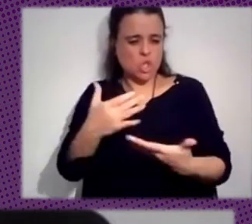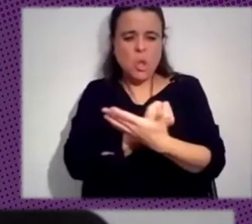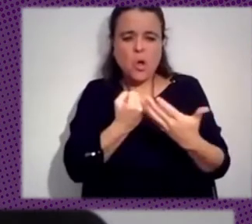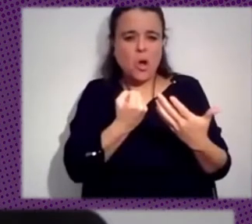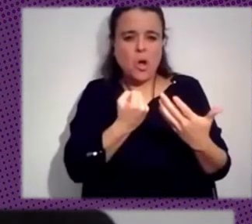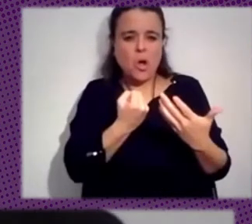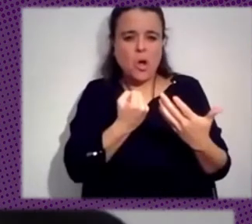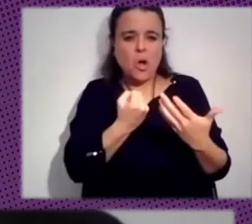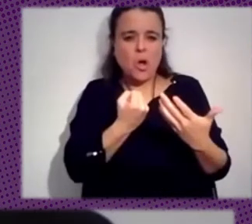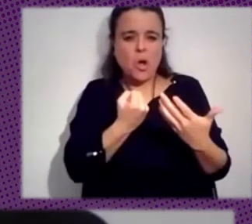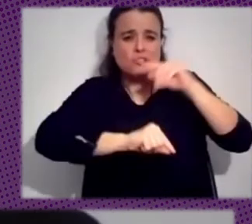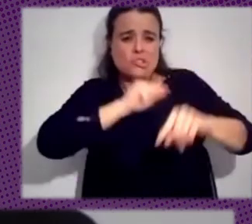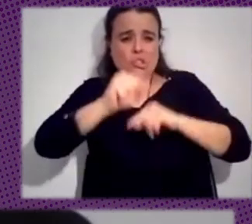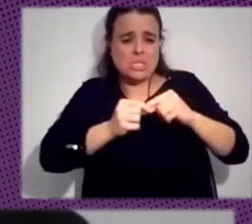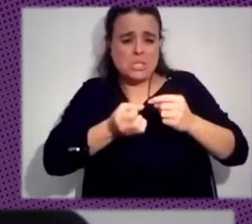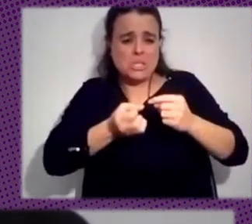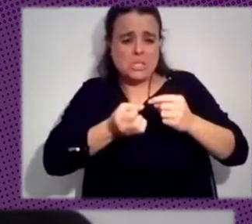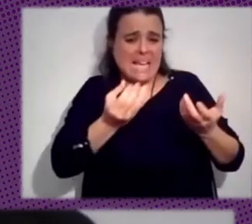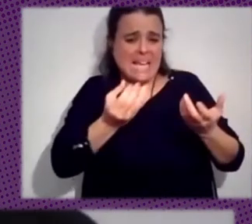mierda que nos están inundando.